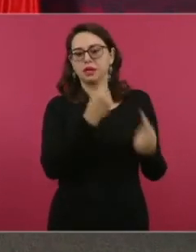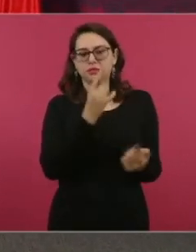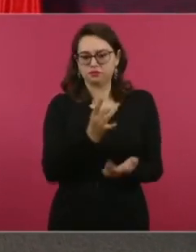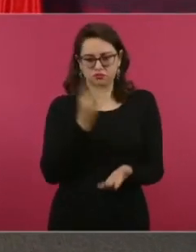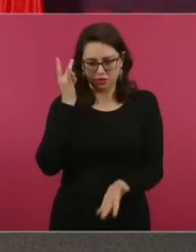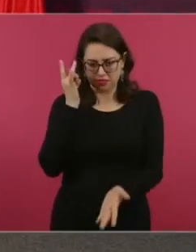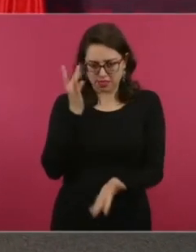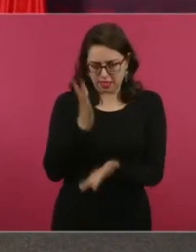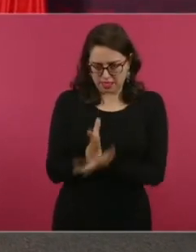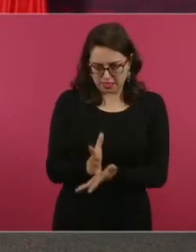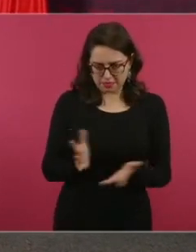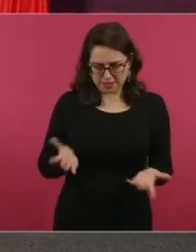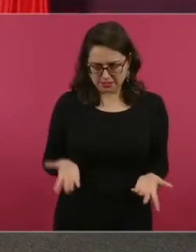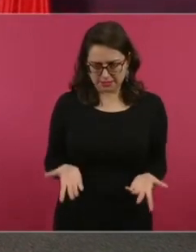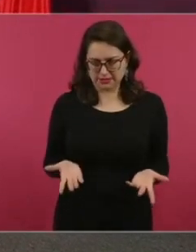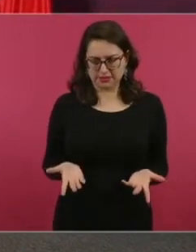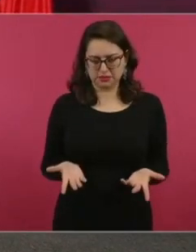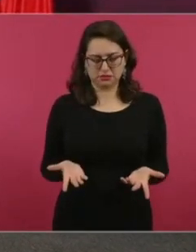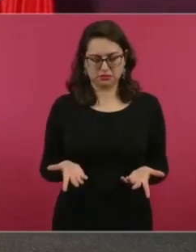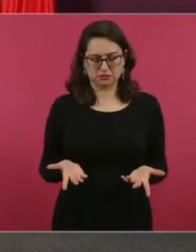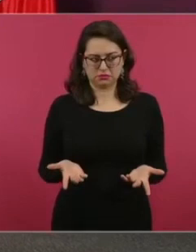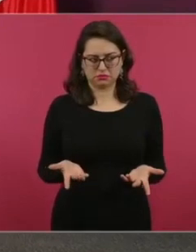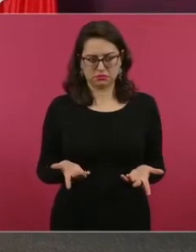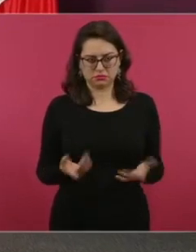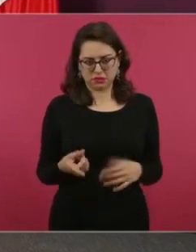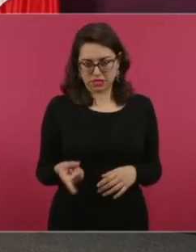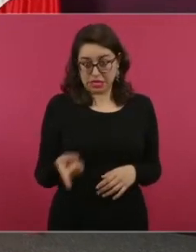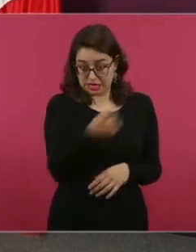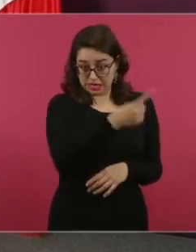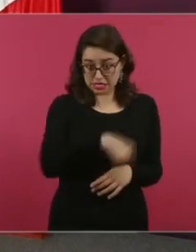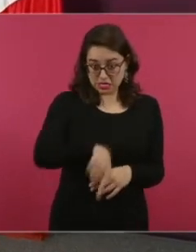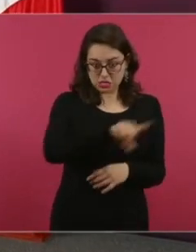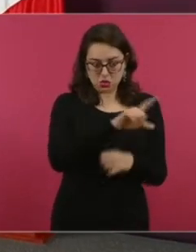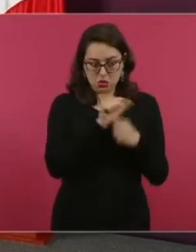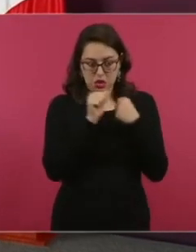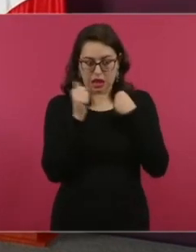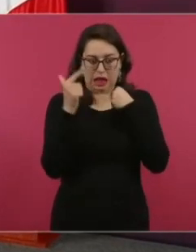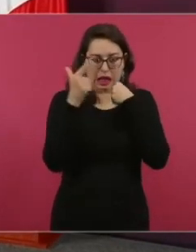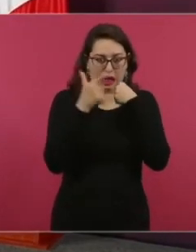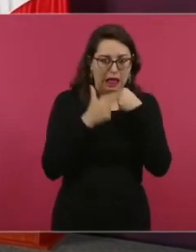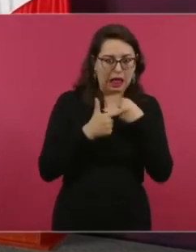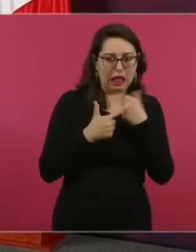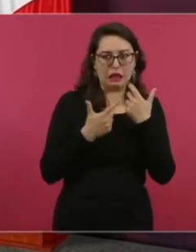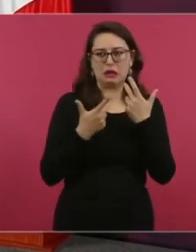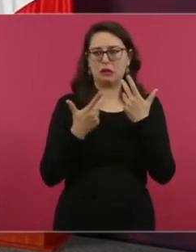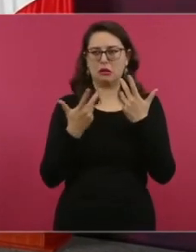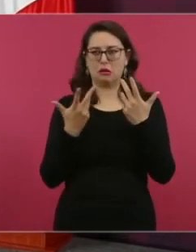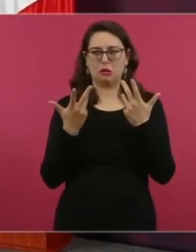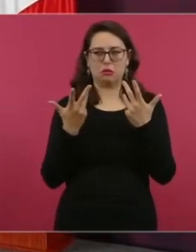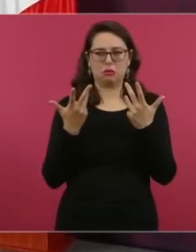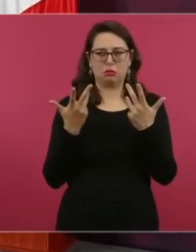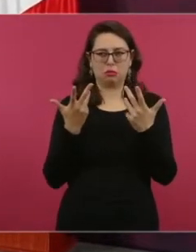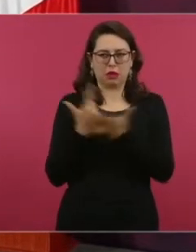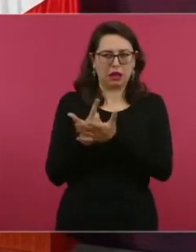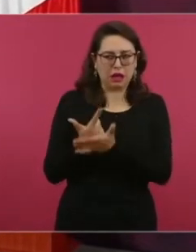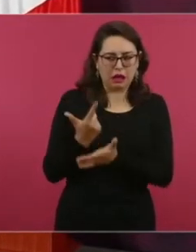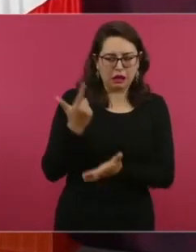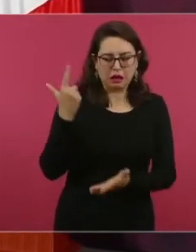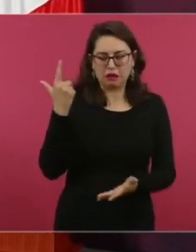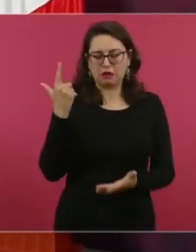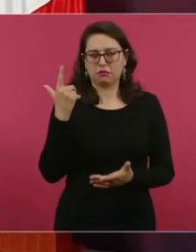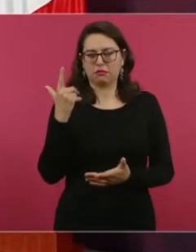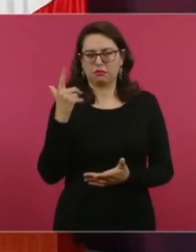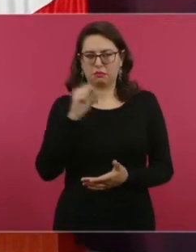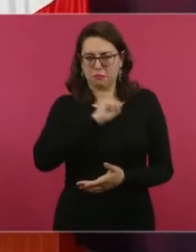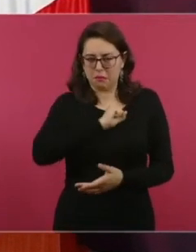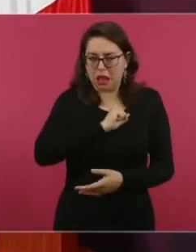hay mayor